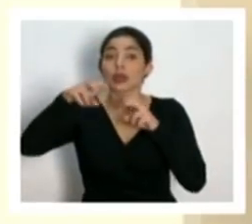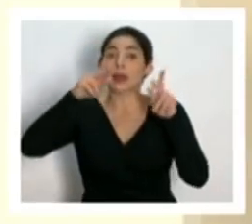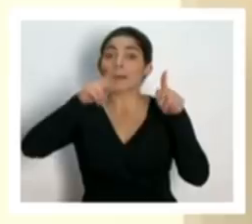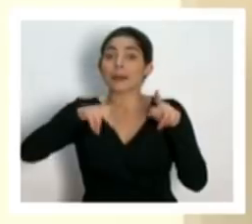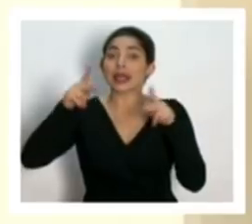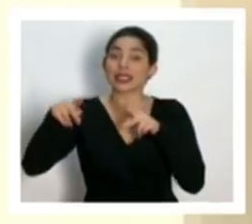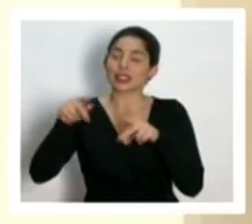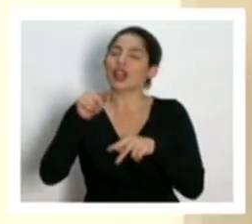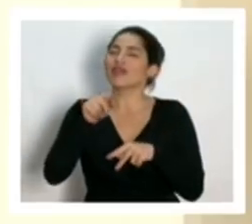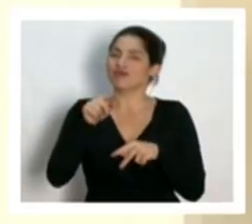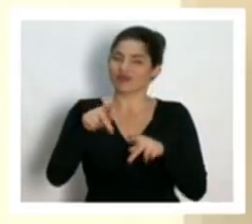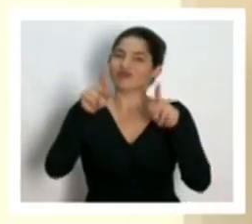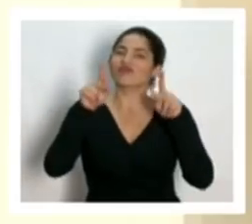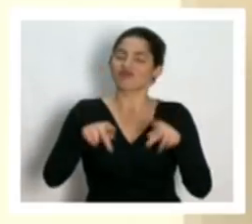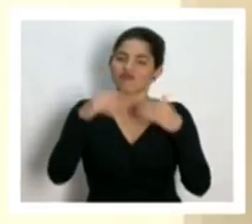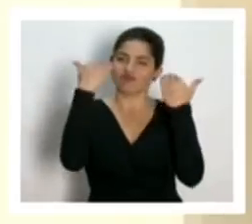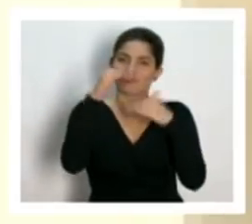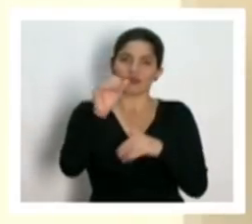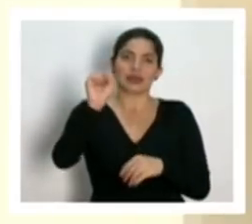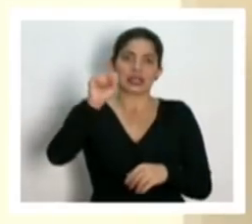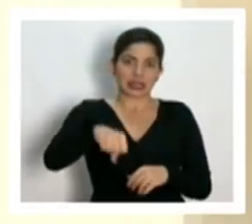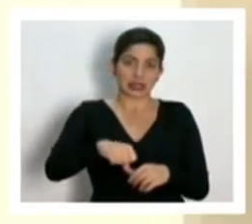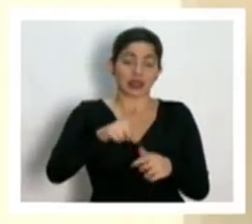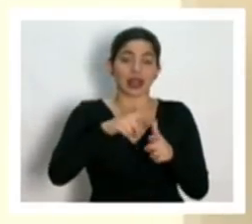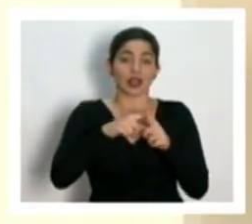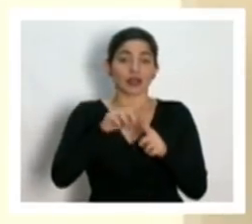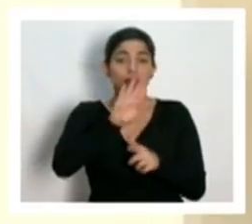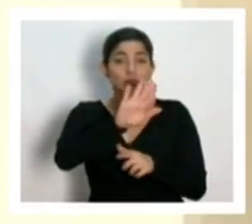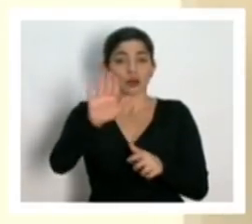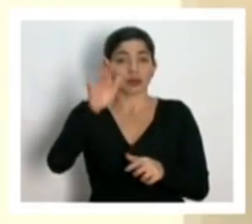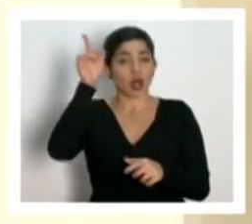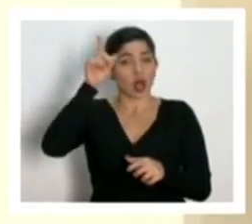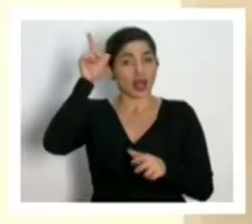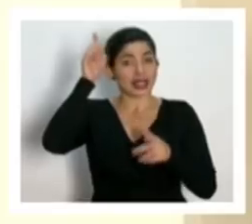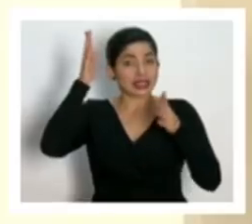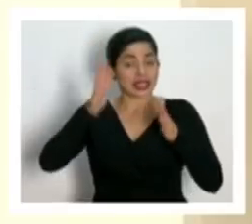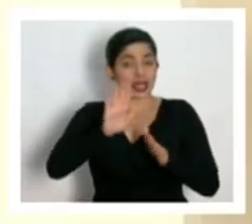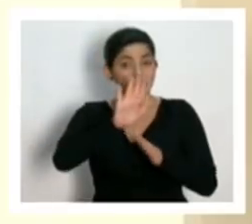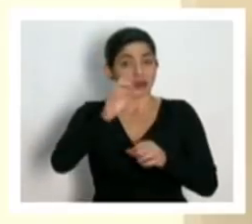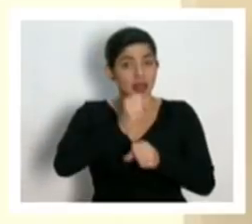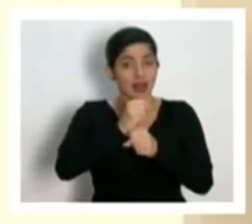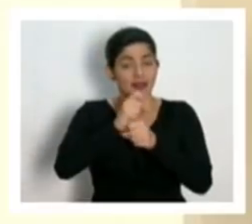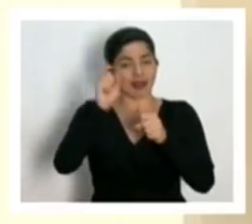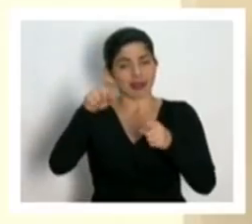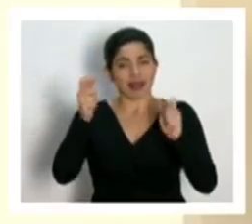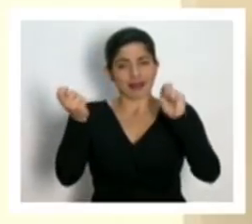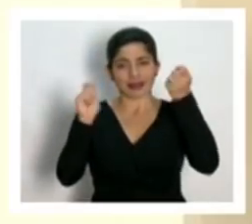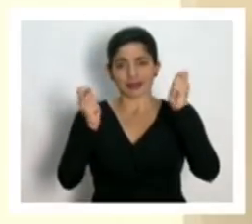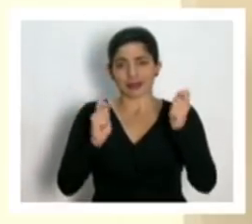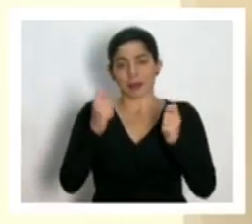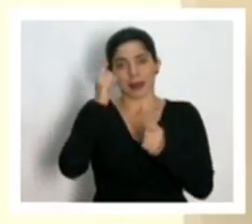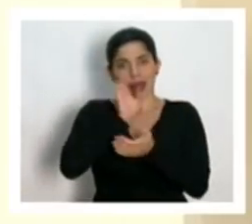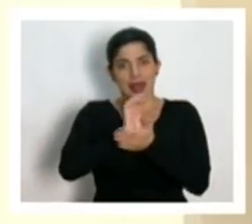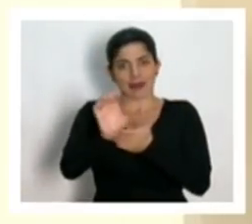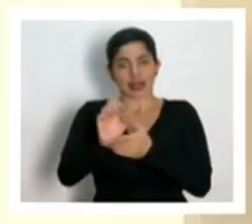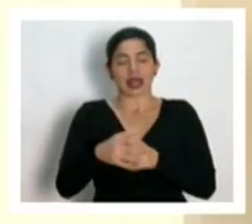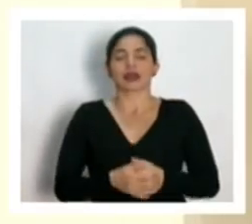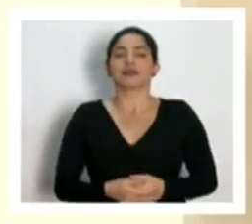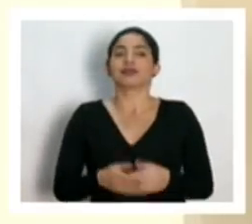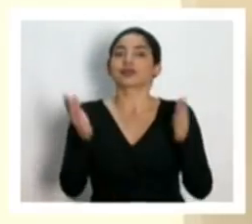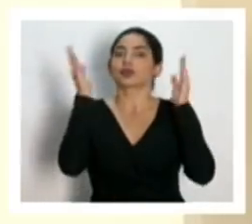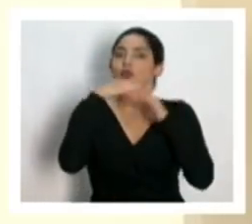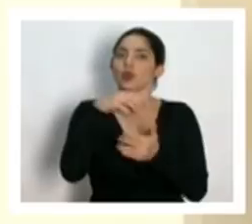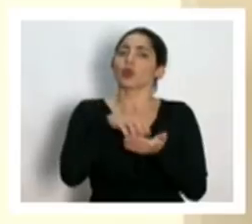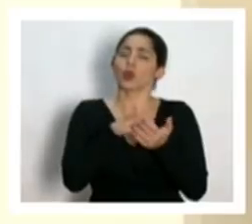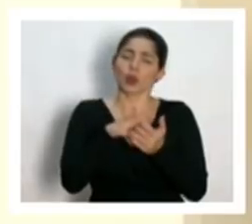se va también a limitar entonces desde lo logístico van a tener que tomar algún tipo de medidas para evitar esto y indudablemente se